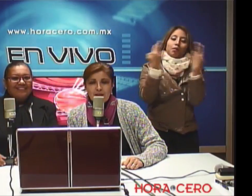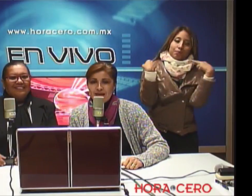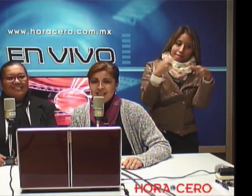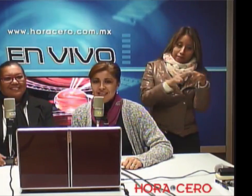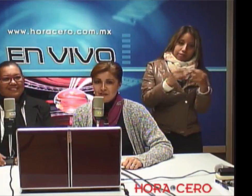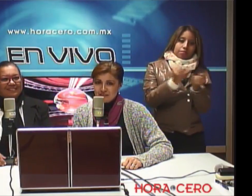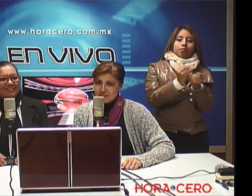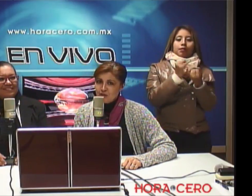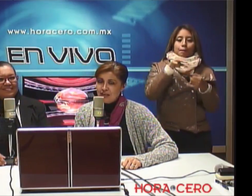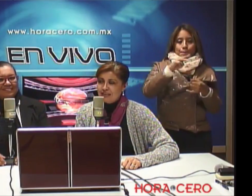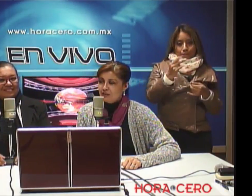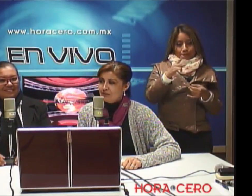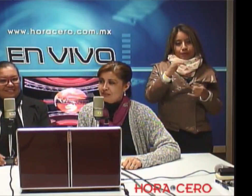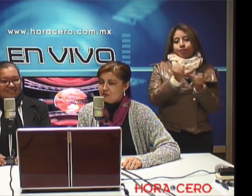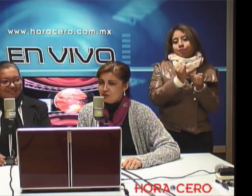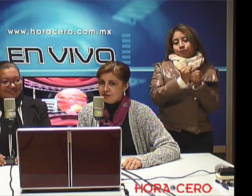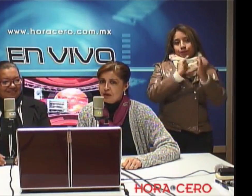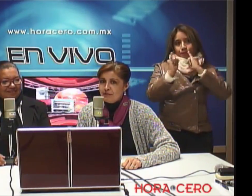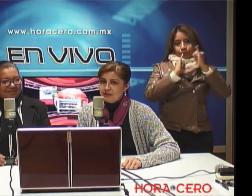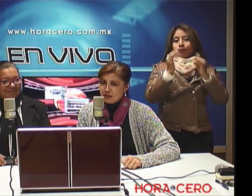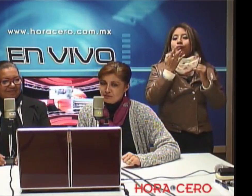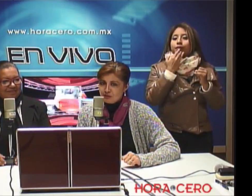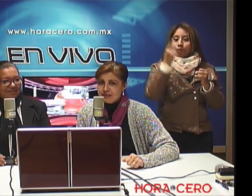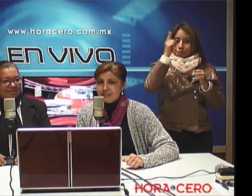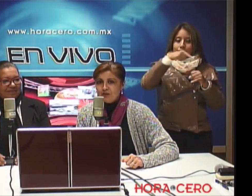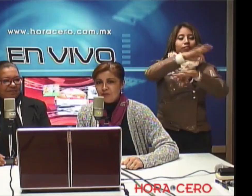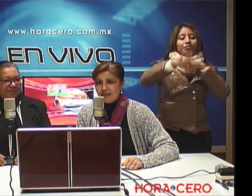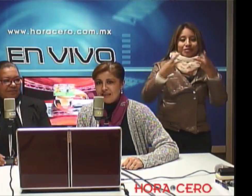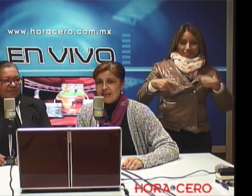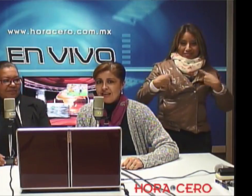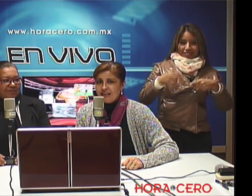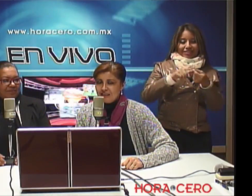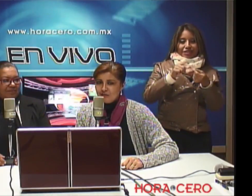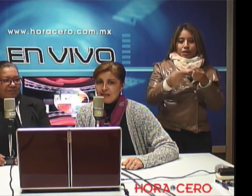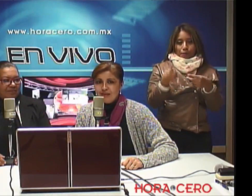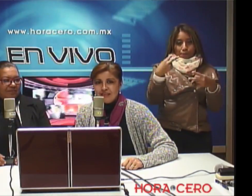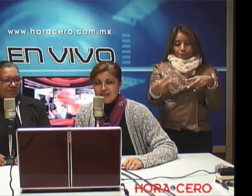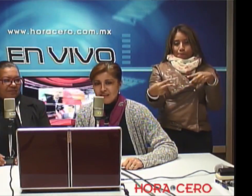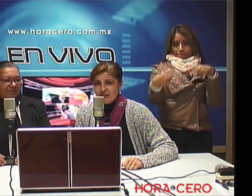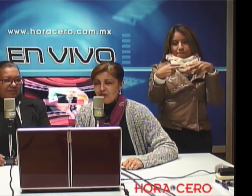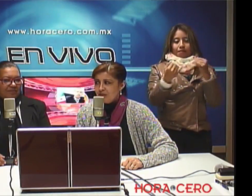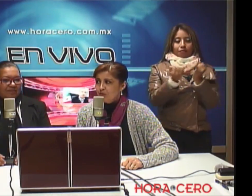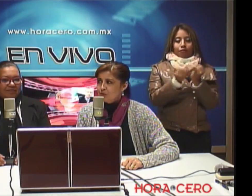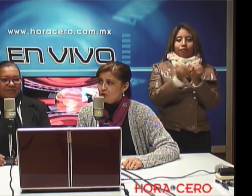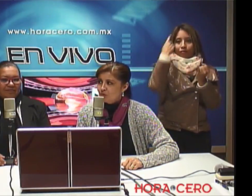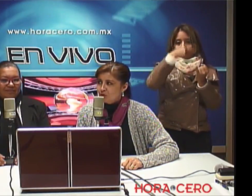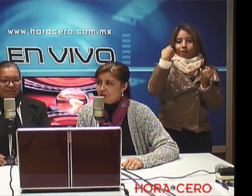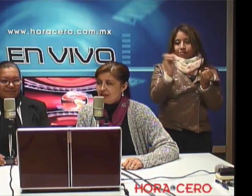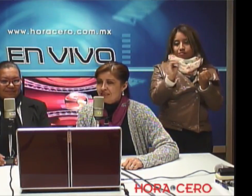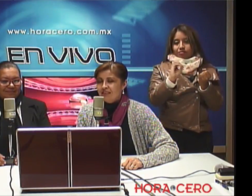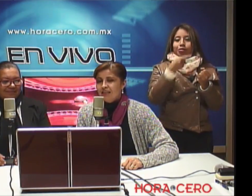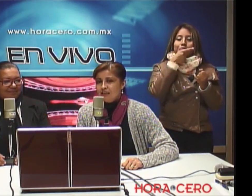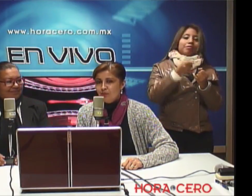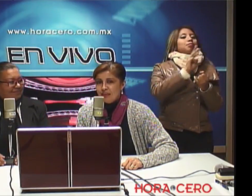profesora Mayra que nos está haciendo la interpretación. Para todas las personas que nos ven a través de la página de Horacero.com